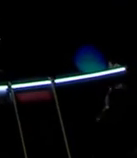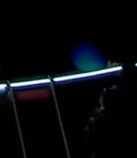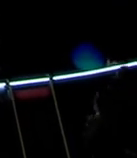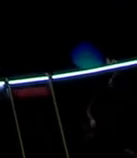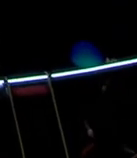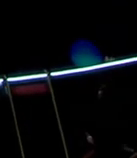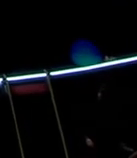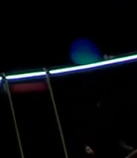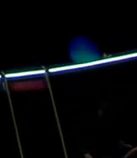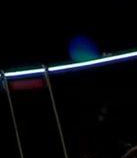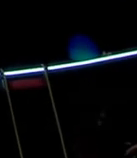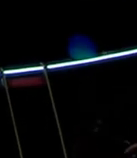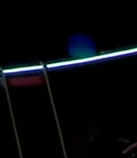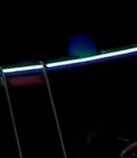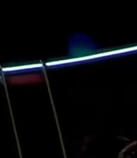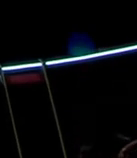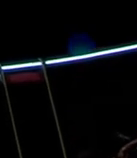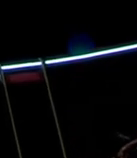futuro. Bienvenido.